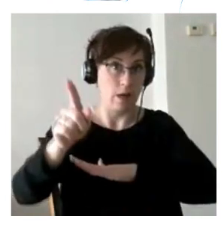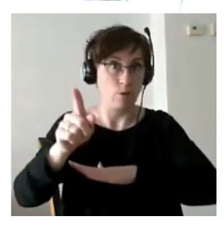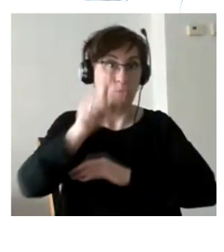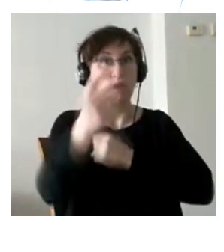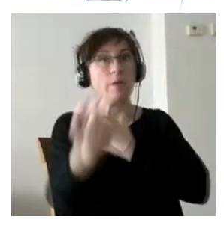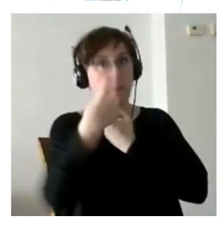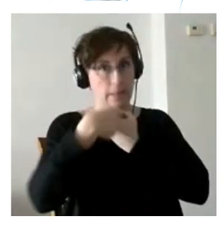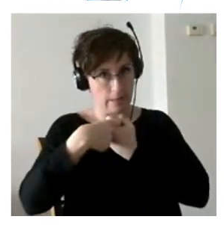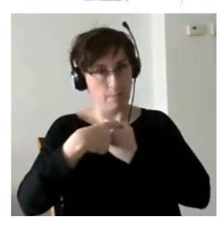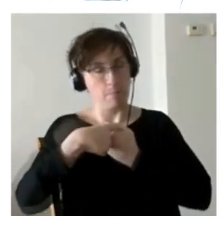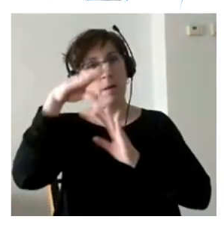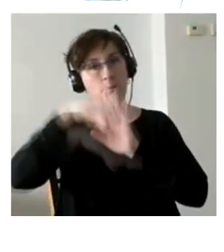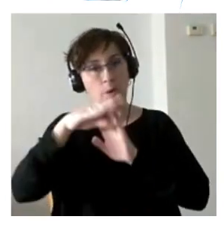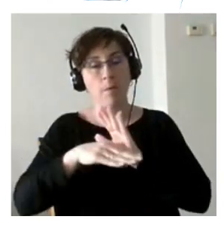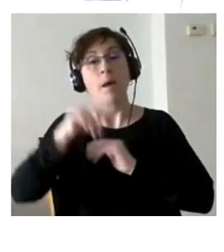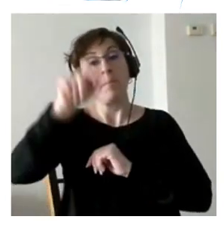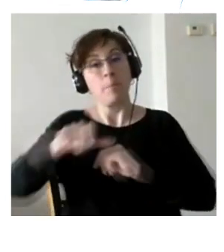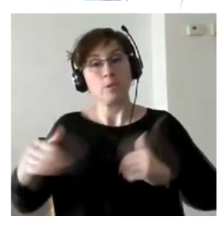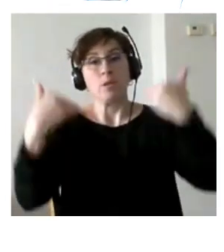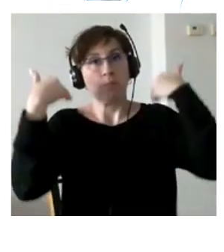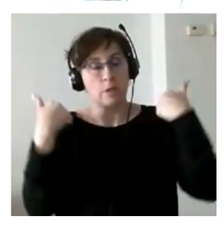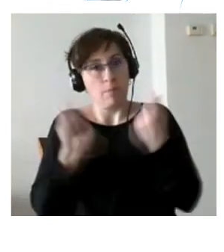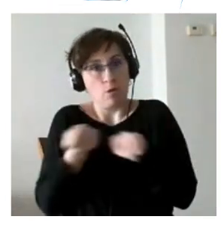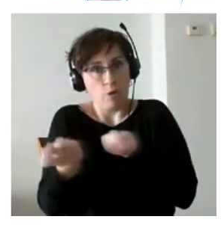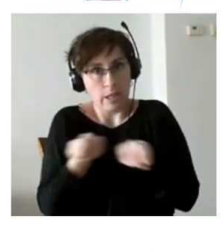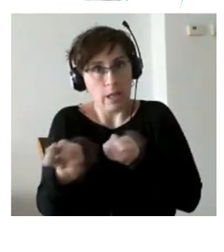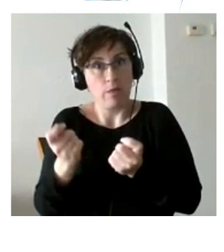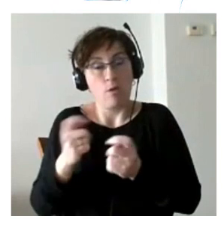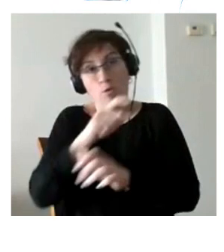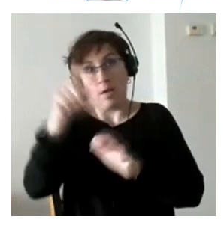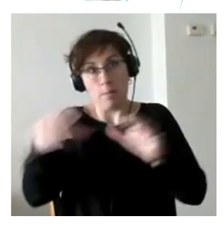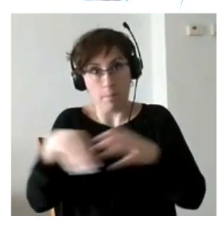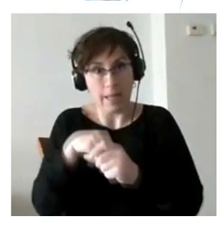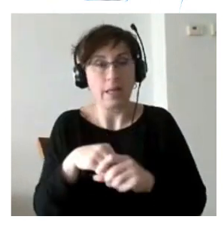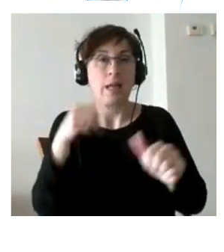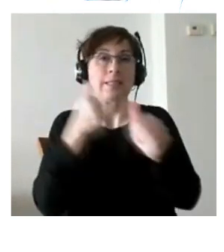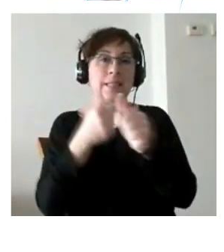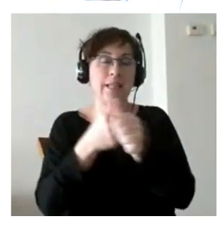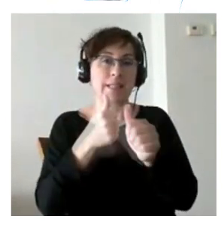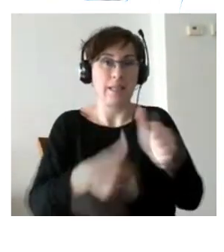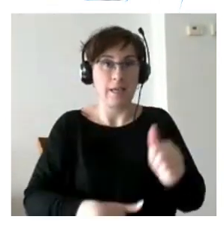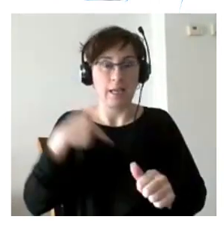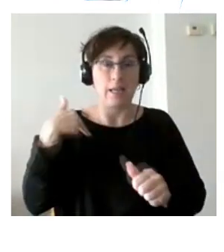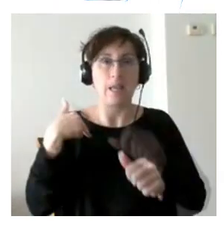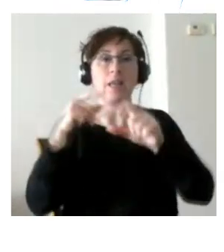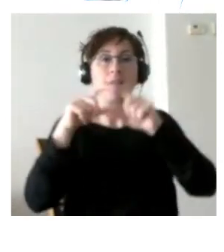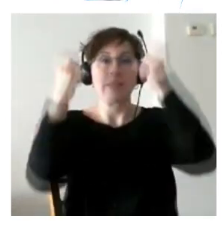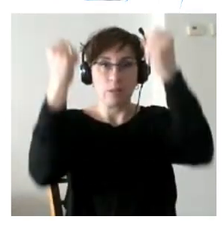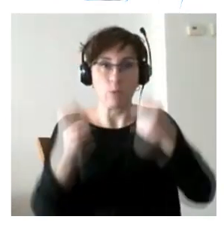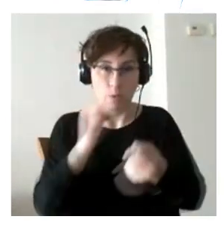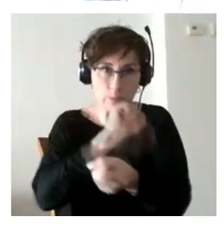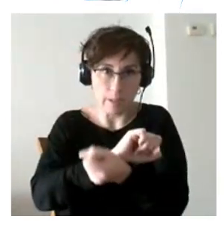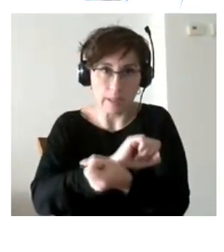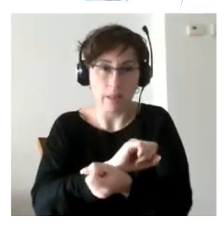las personas con responsabilidad de coordinación en plena o en la Secretaría General de Instituciones Penitenciarias también esas